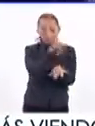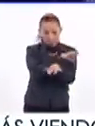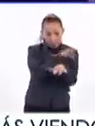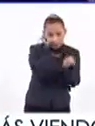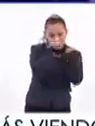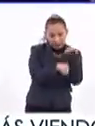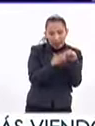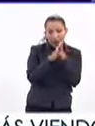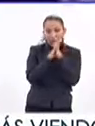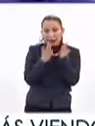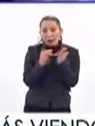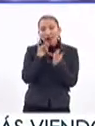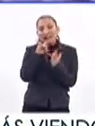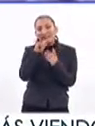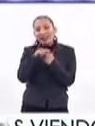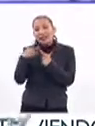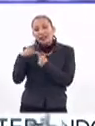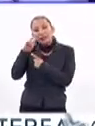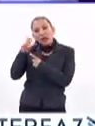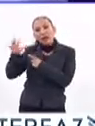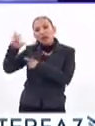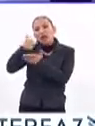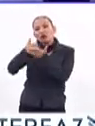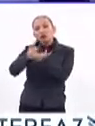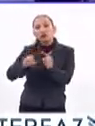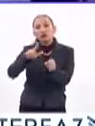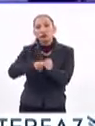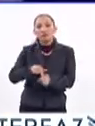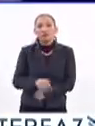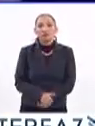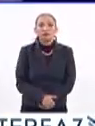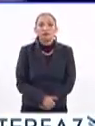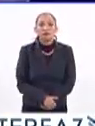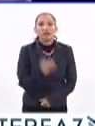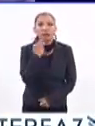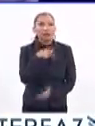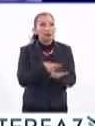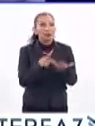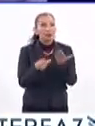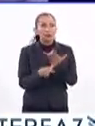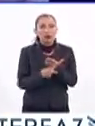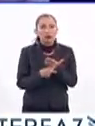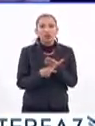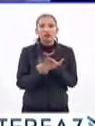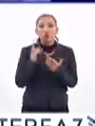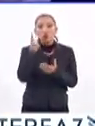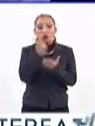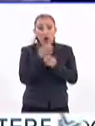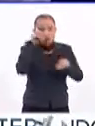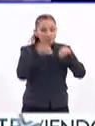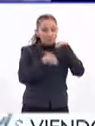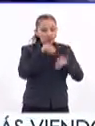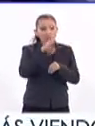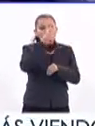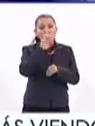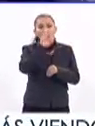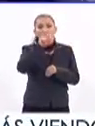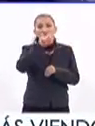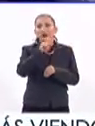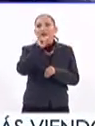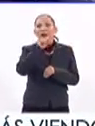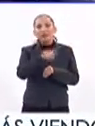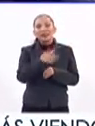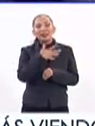diseño, el libro de ingeniería y el alcance social. Este proyecto no solamente es armar un robot, sino que